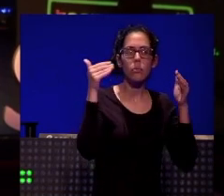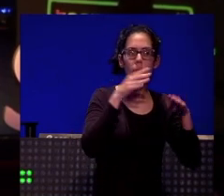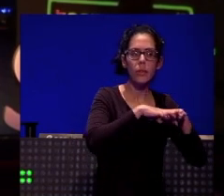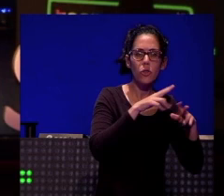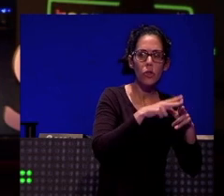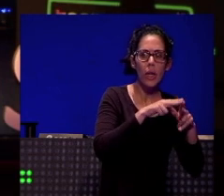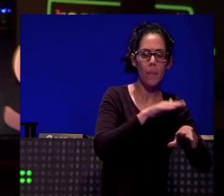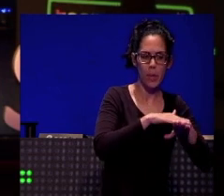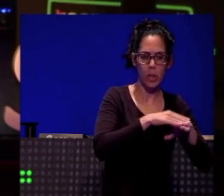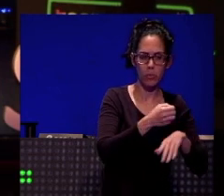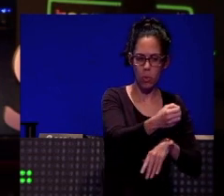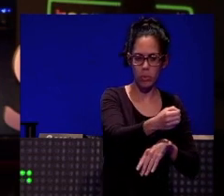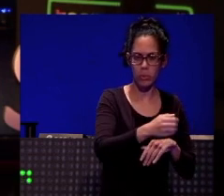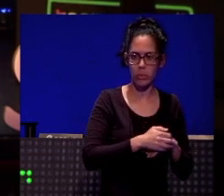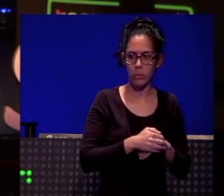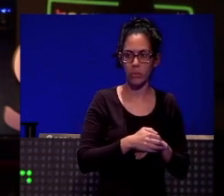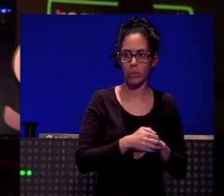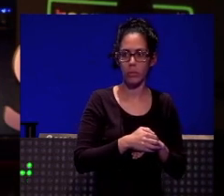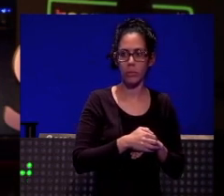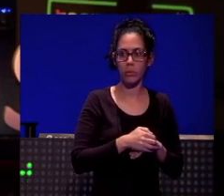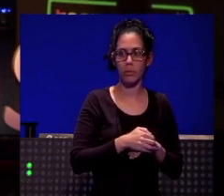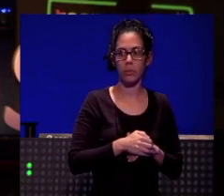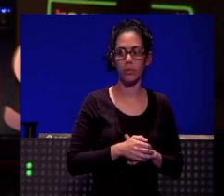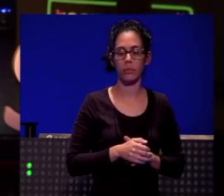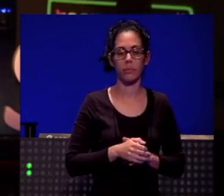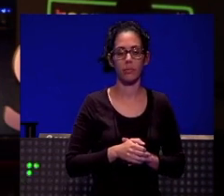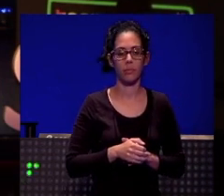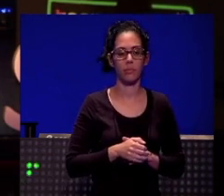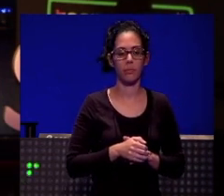Perdona, toma. A ver, a ver. Habla de eso. Venga.